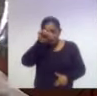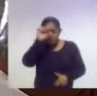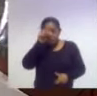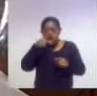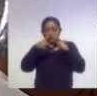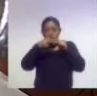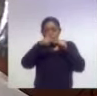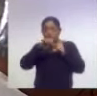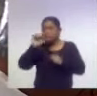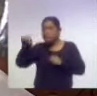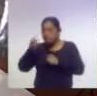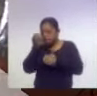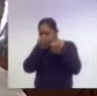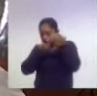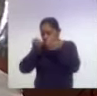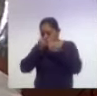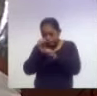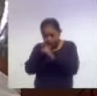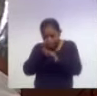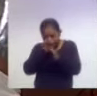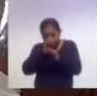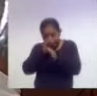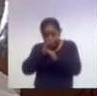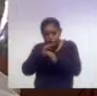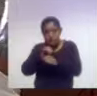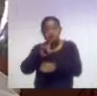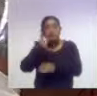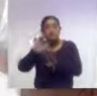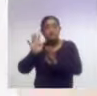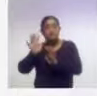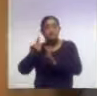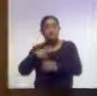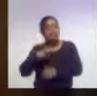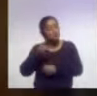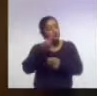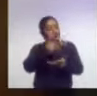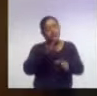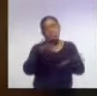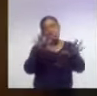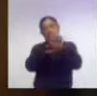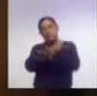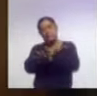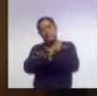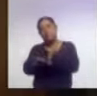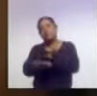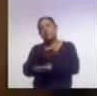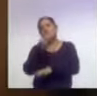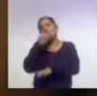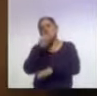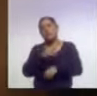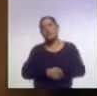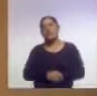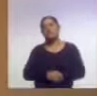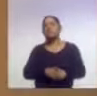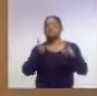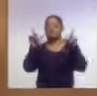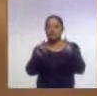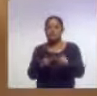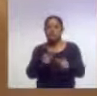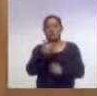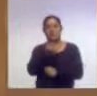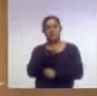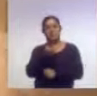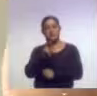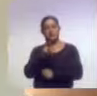vez que se llega al diagnóstico, el tratamiento es evitar alimentos con gluten. A manera de resumen tenemos que el gluten